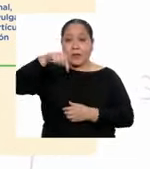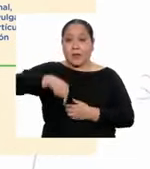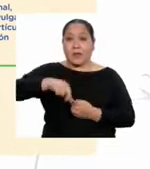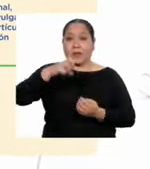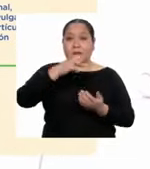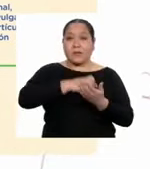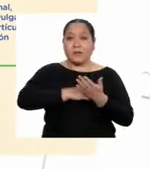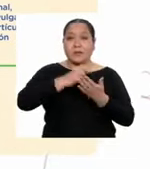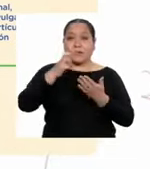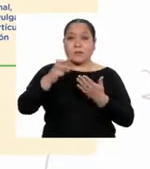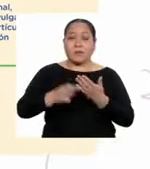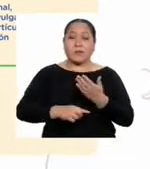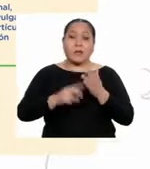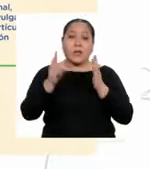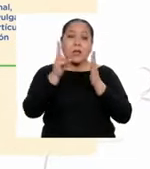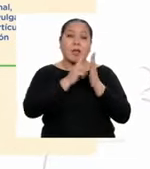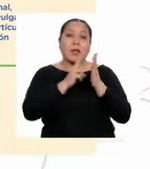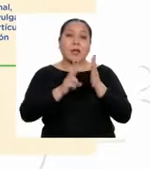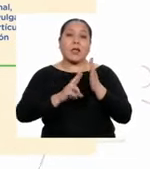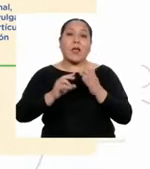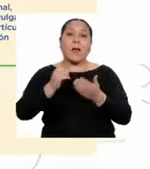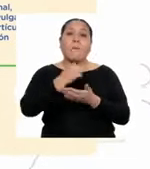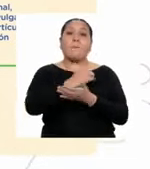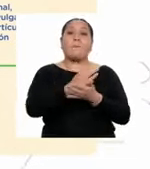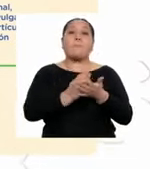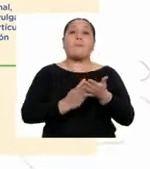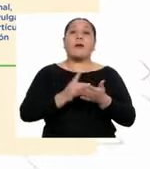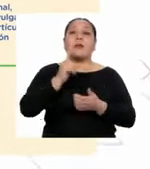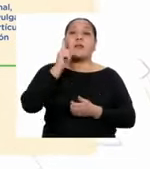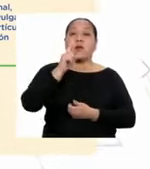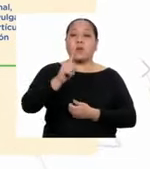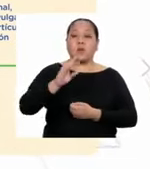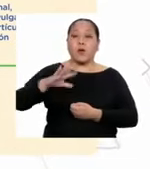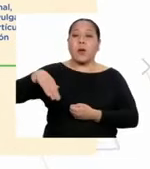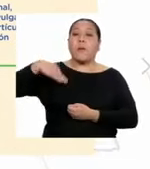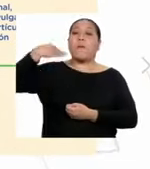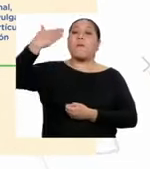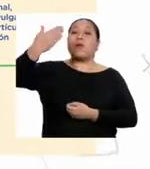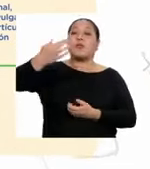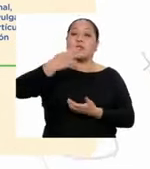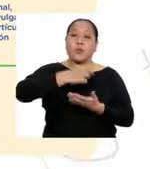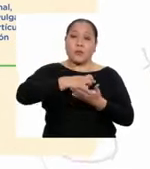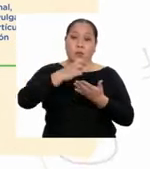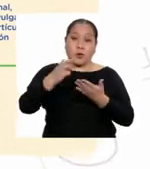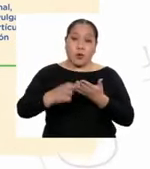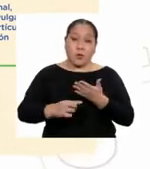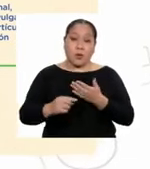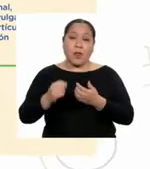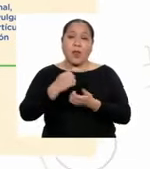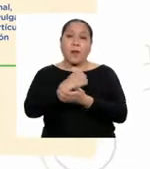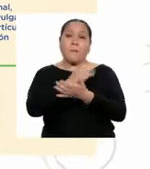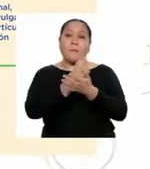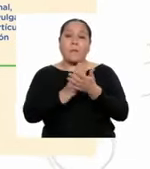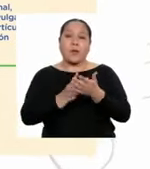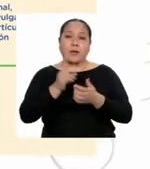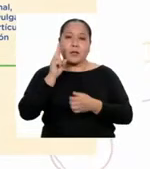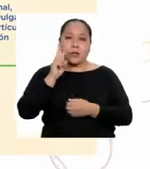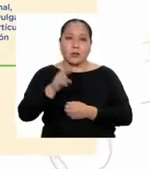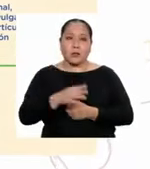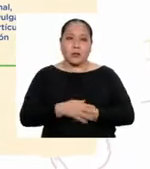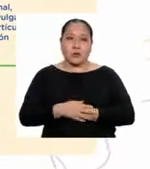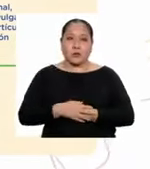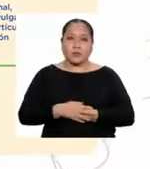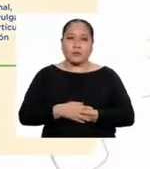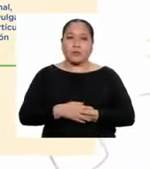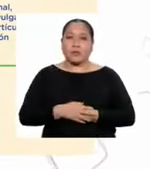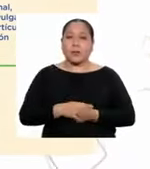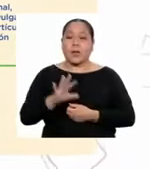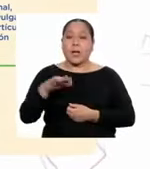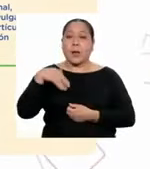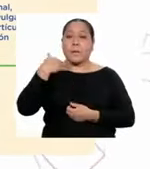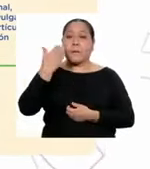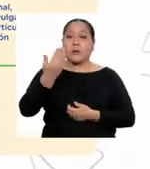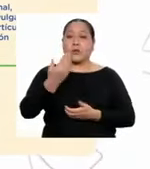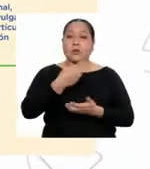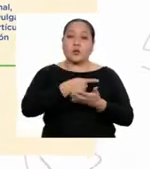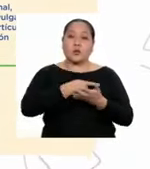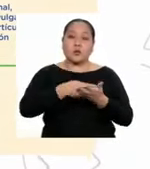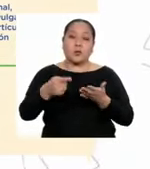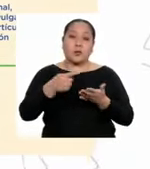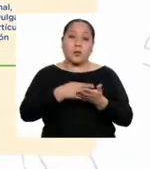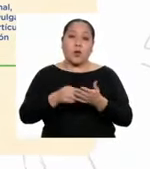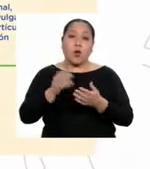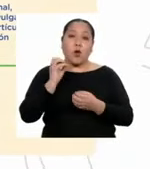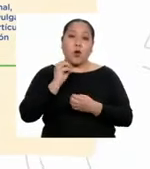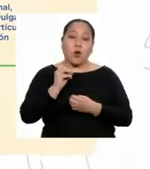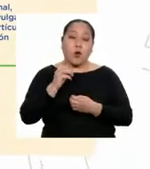programa, leerán la parte 1 y en el siguiente, la parte 2. La próxima semana o en los